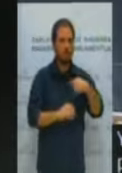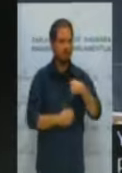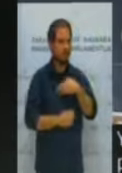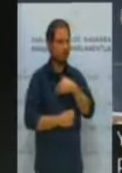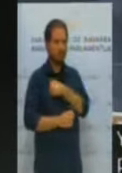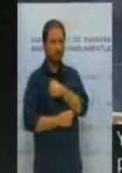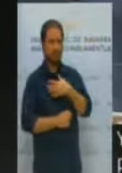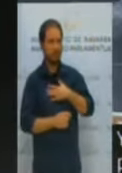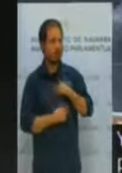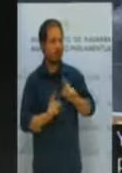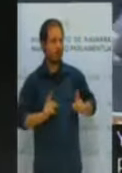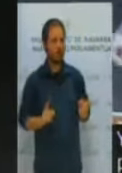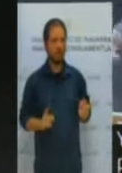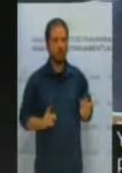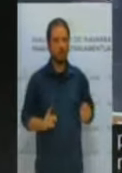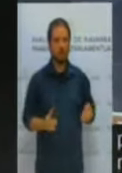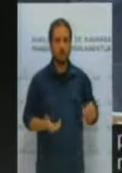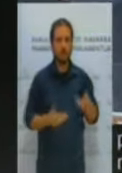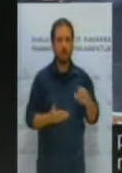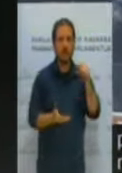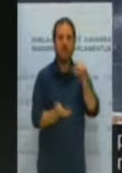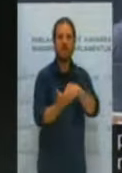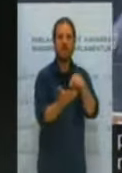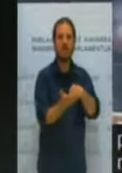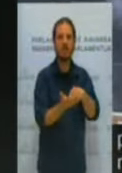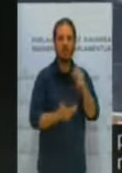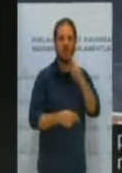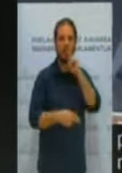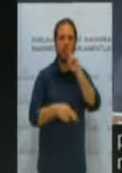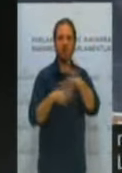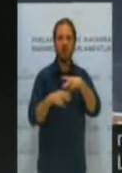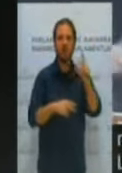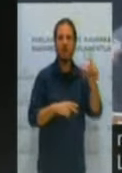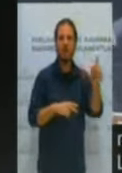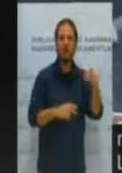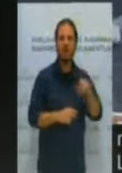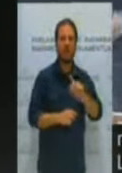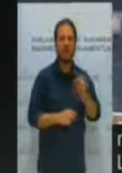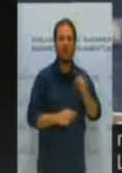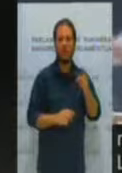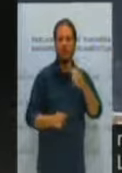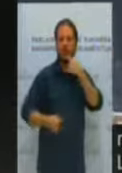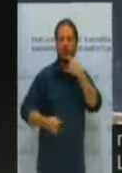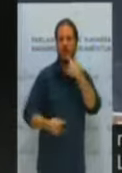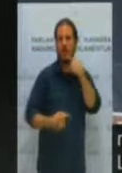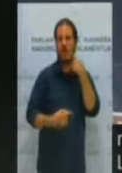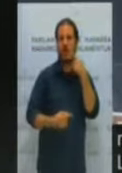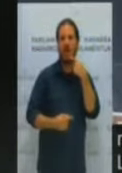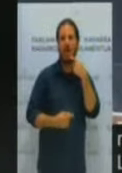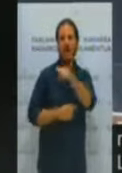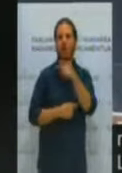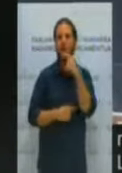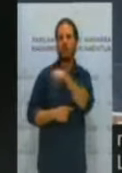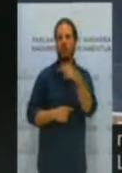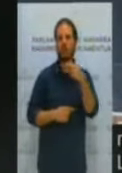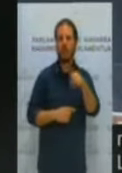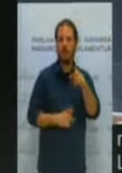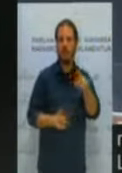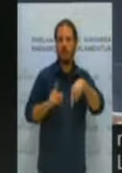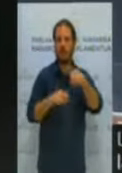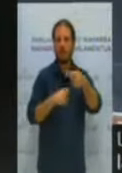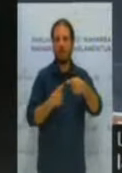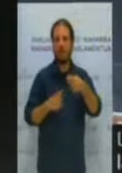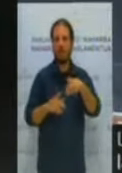yo lo único que le pido, le exijo, si es posible, que de nombres y apellidos. No tire la piedra y esconde la mano, que eso es muy peligroso y más en un responsable